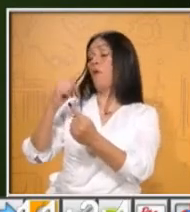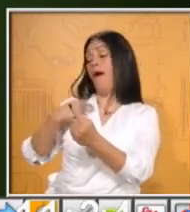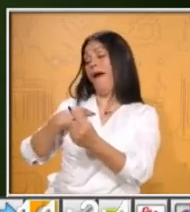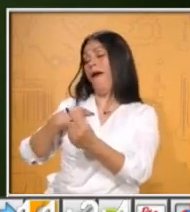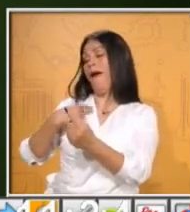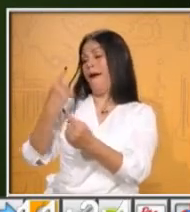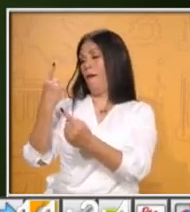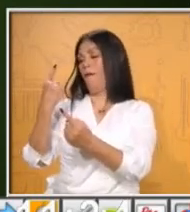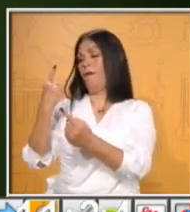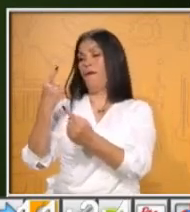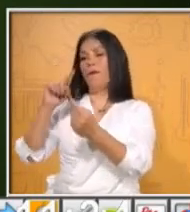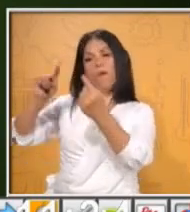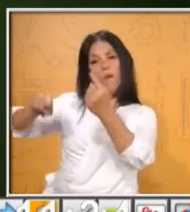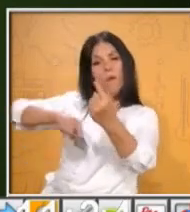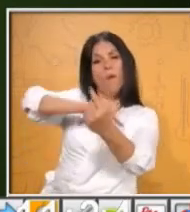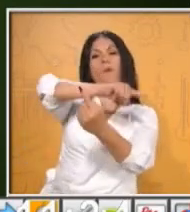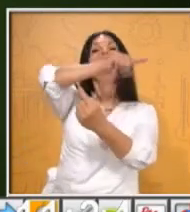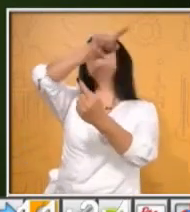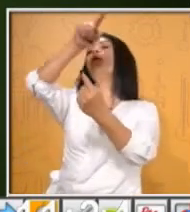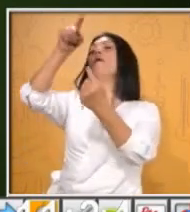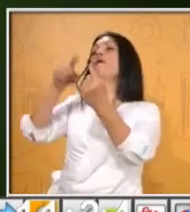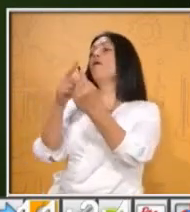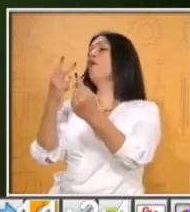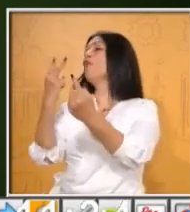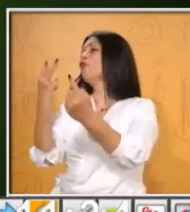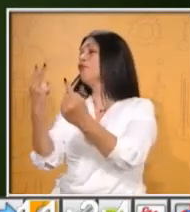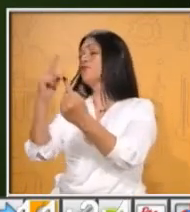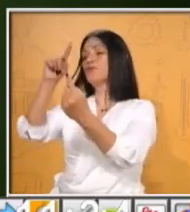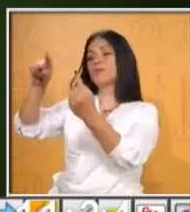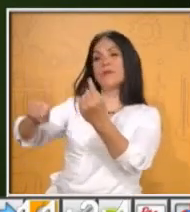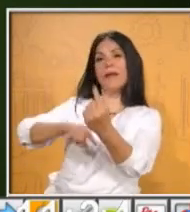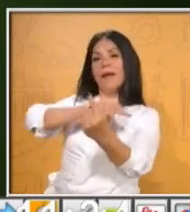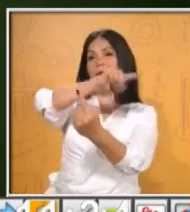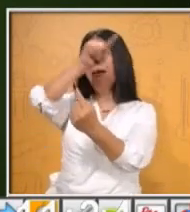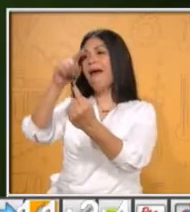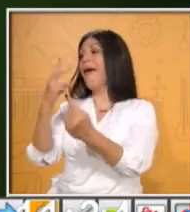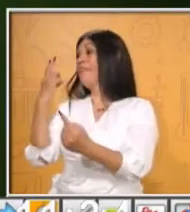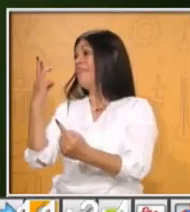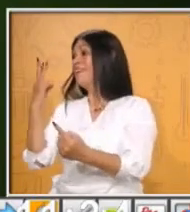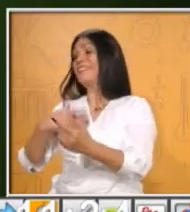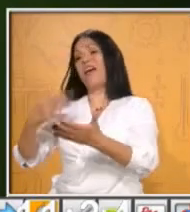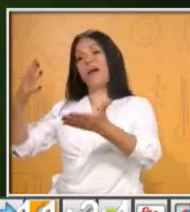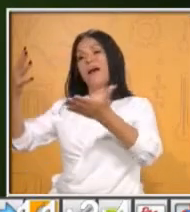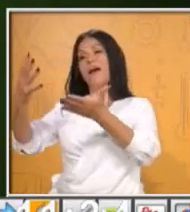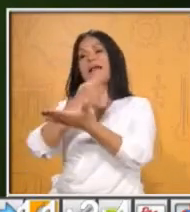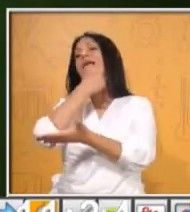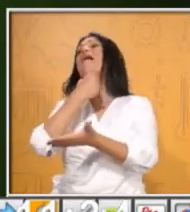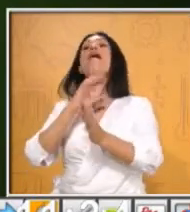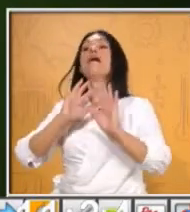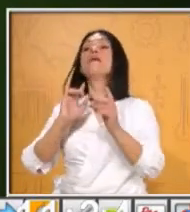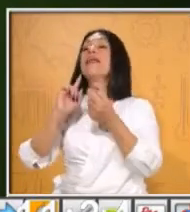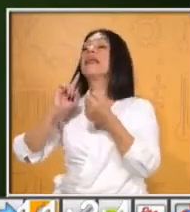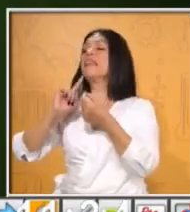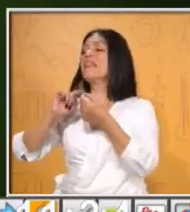viene sombreado la cantidad que debes avanzar en la figura que tenemos trazada sobre el mapa.